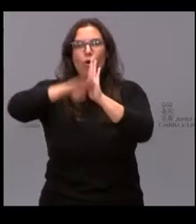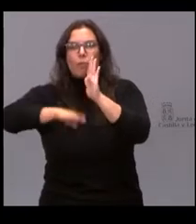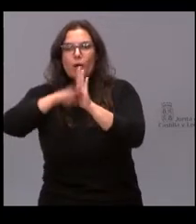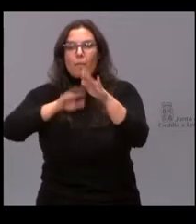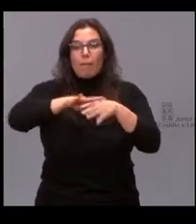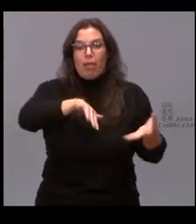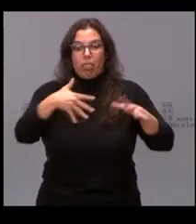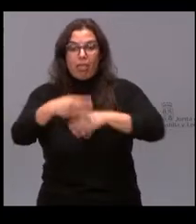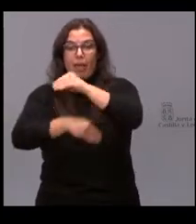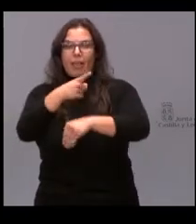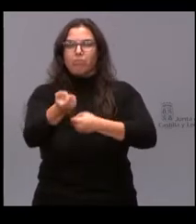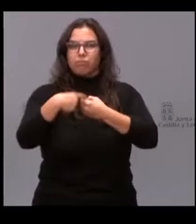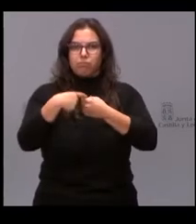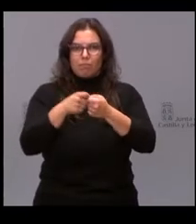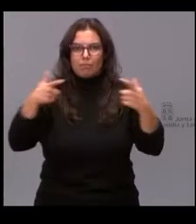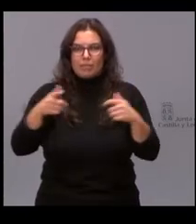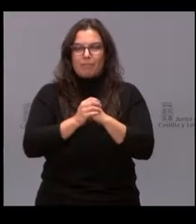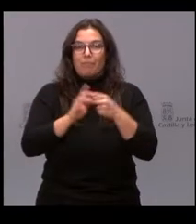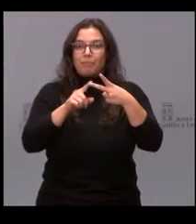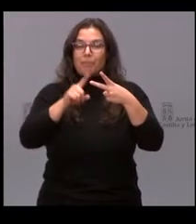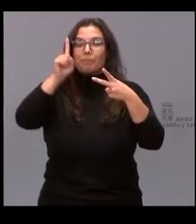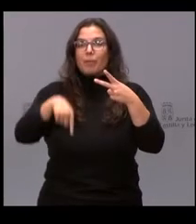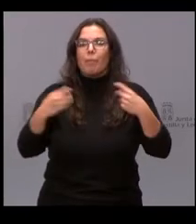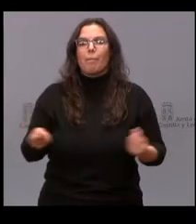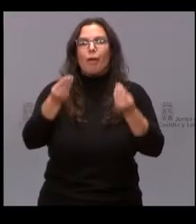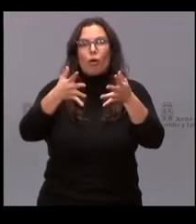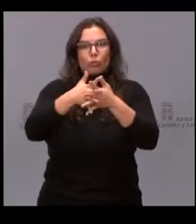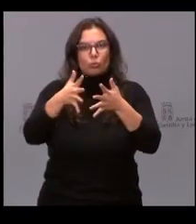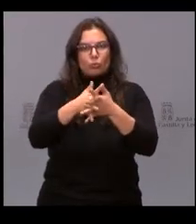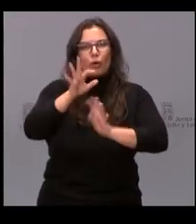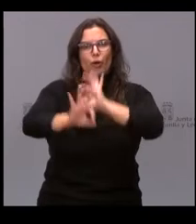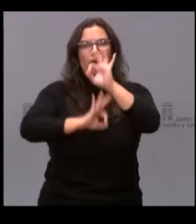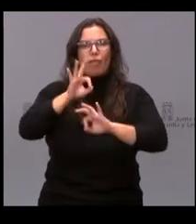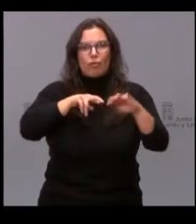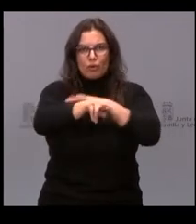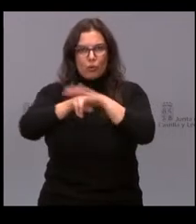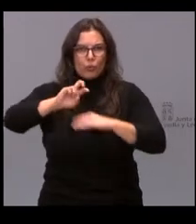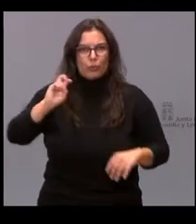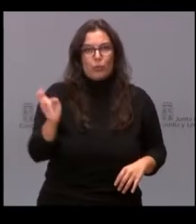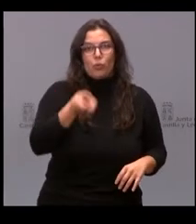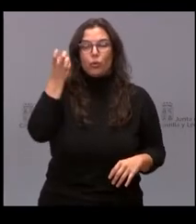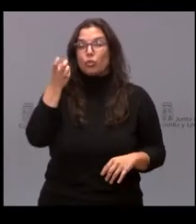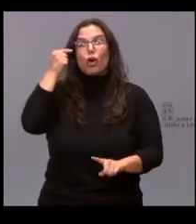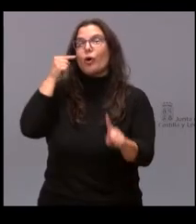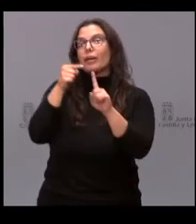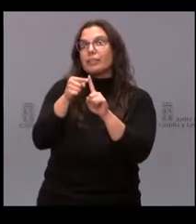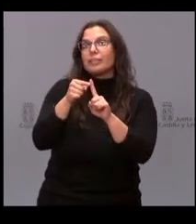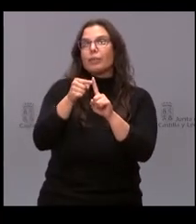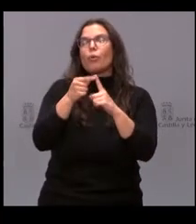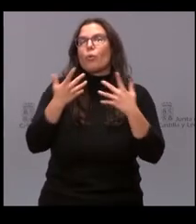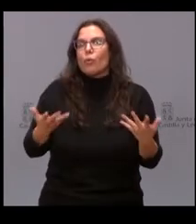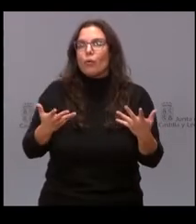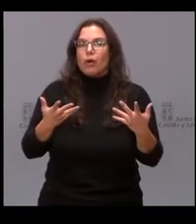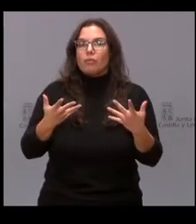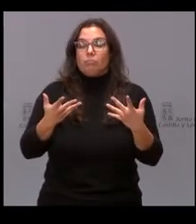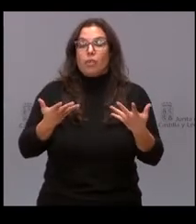desarrollar. El segundo eje es la mejora de las estructuras y ordenación de los recursos y tiene como objetivos mejorar la